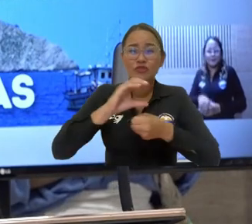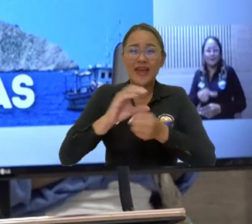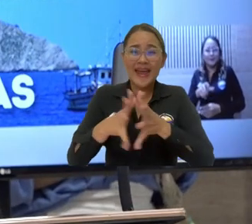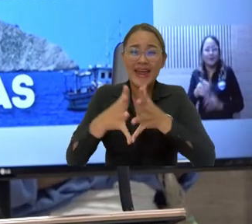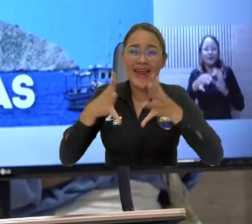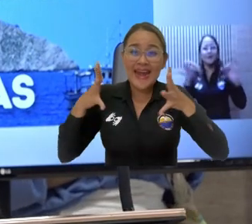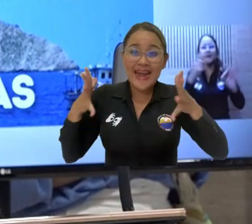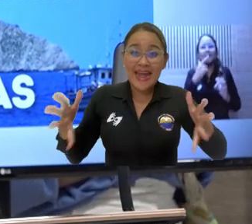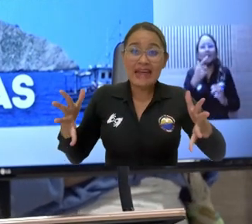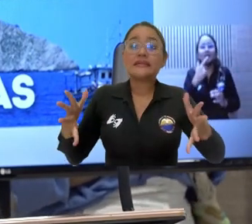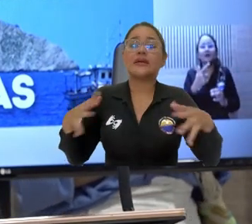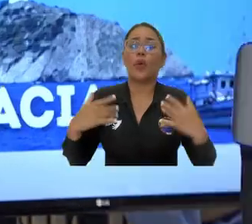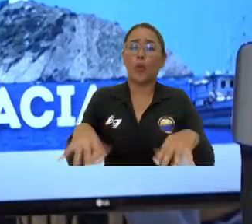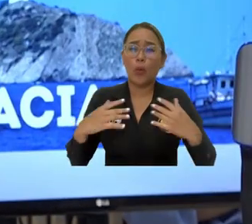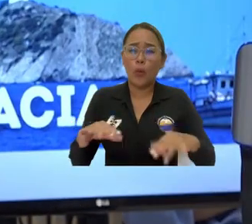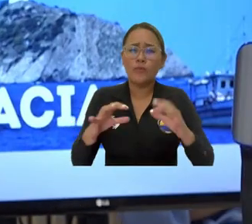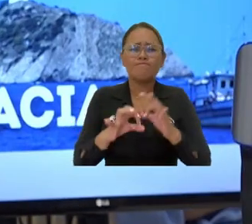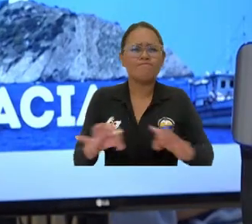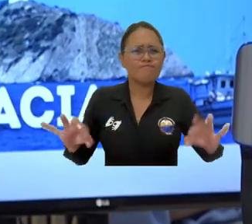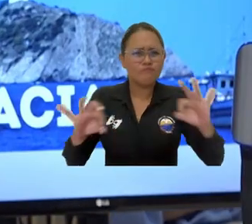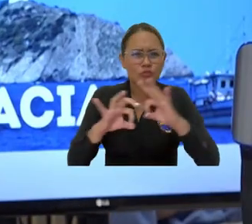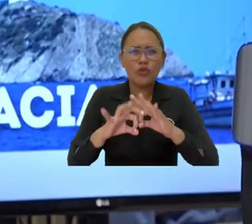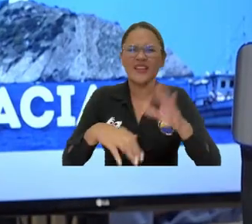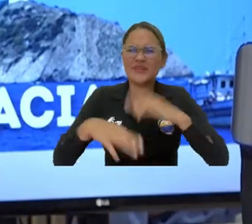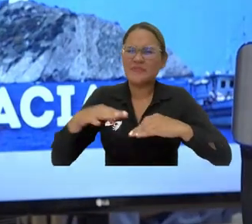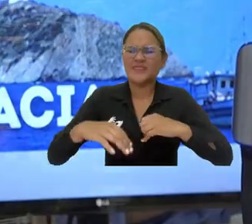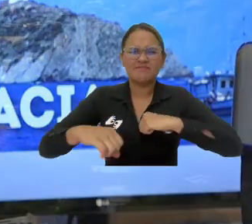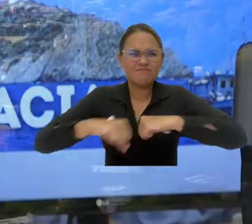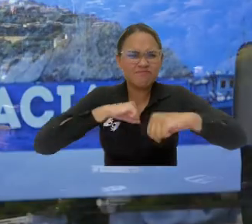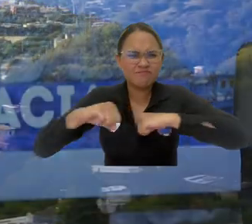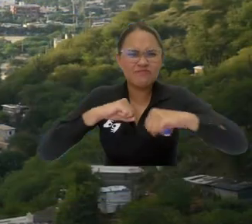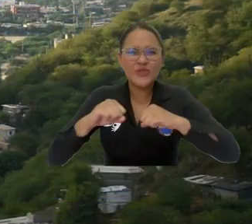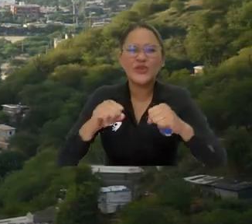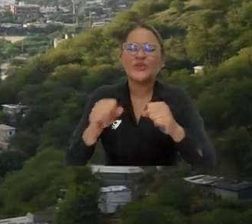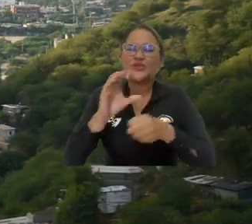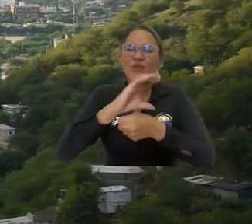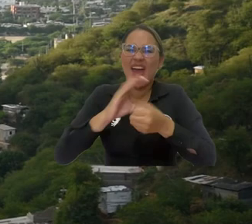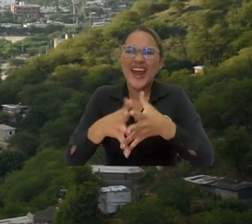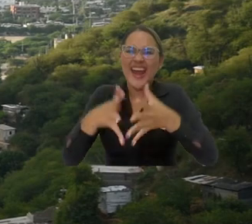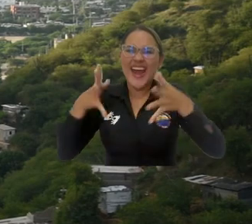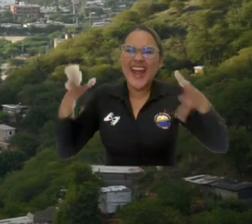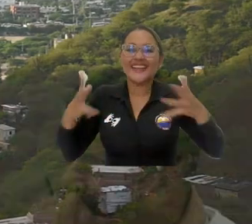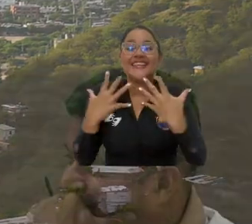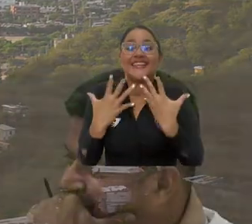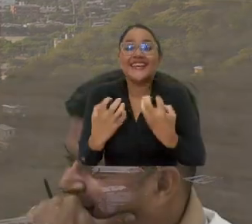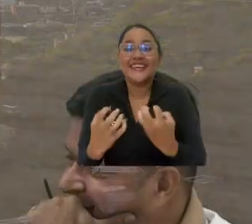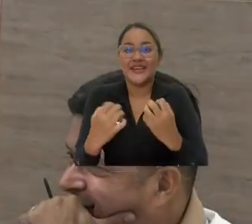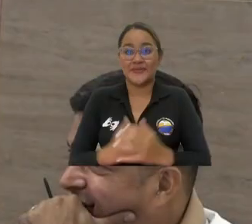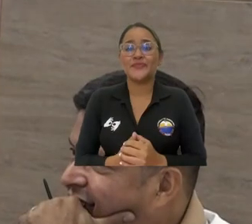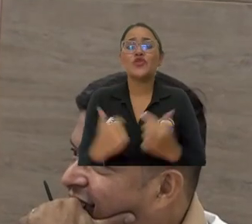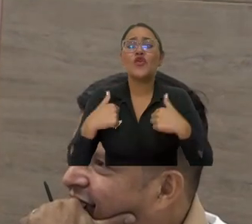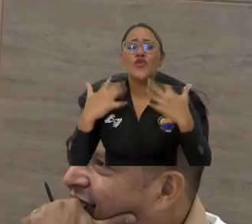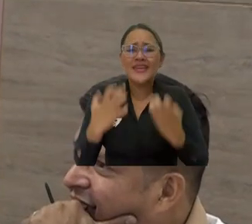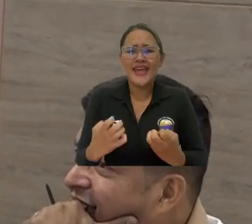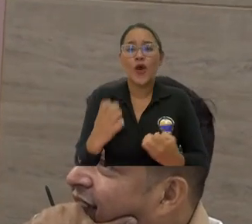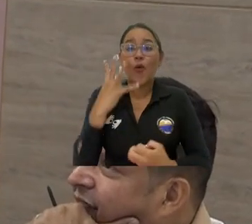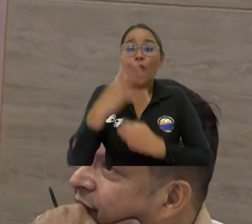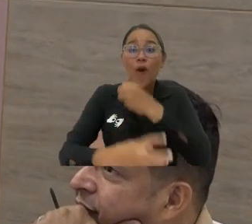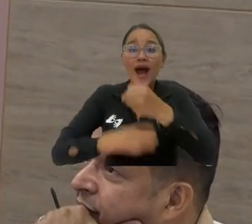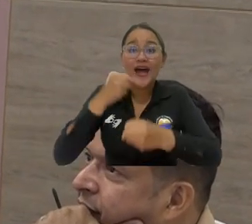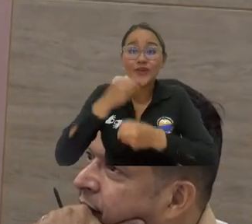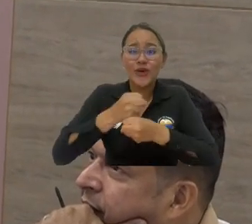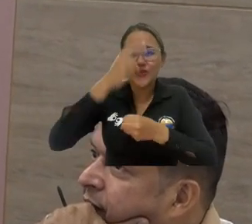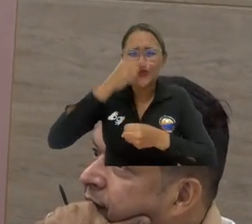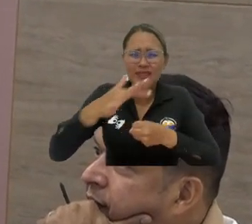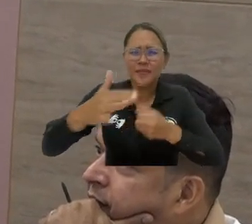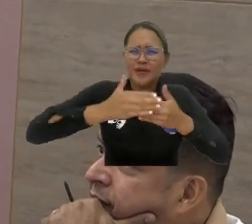Las grandes ciudades tienen grandes almas y aquí hay grandes almas y grandes ganas de hacer esta ciudad grande. Yo quiero hacer los mejores cuatro años de la